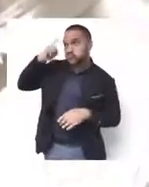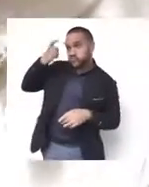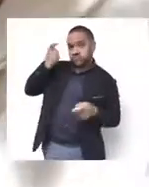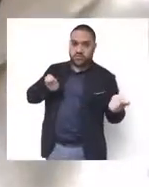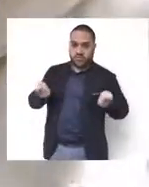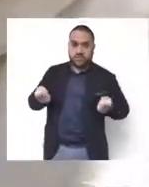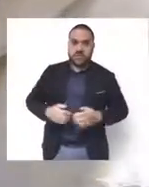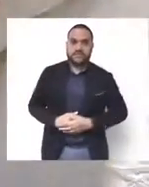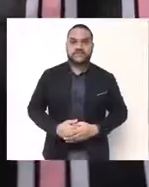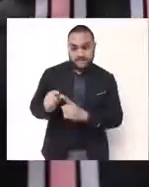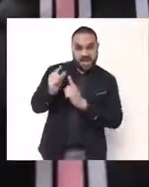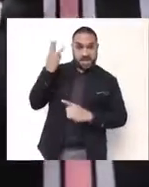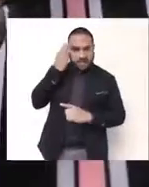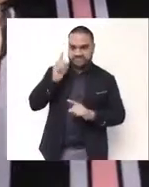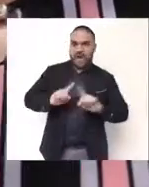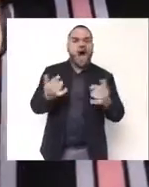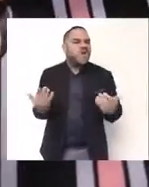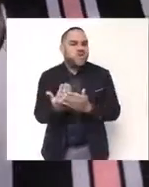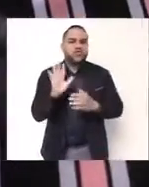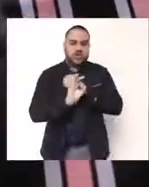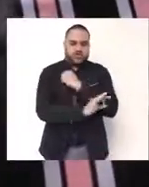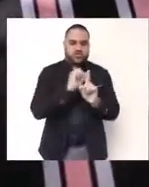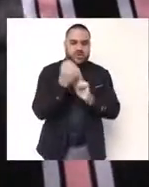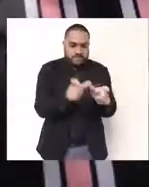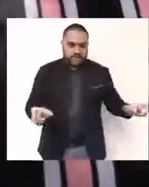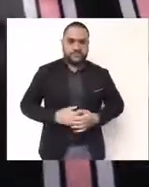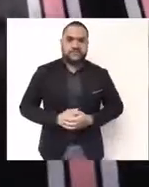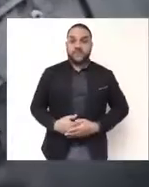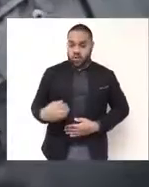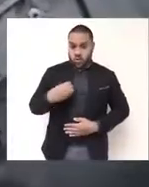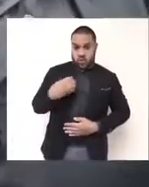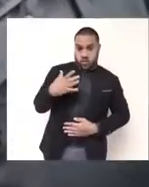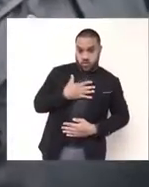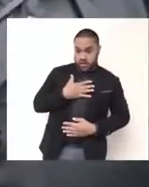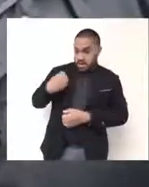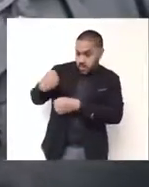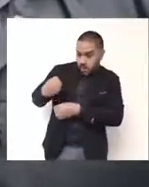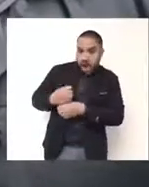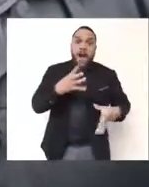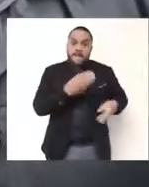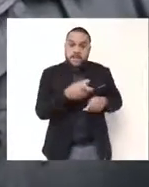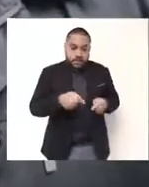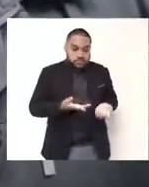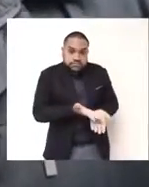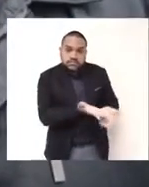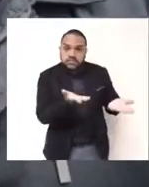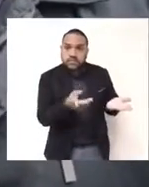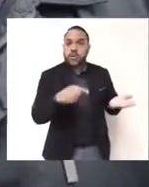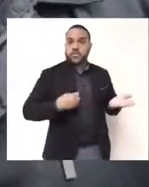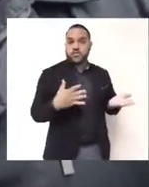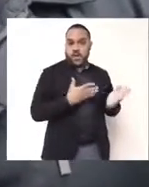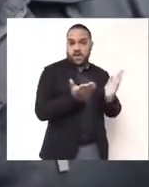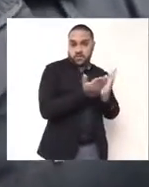acciones de la gubernabilidad. Ya no nos llaman mentales, sino personas psicosociales. Hace falta oportunidades no solo